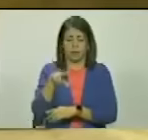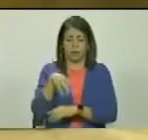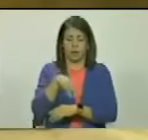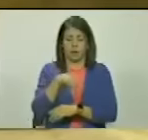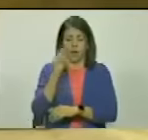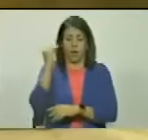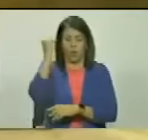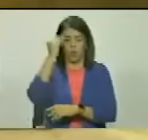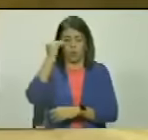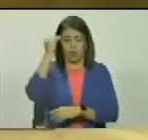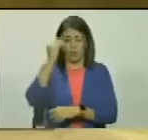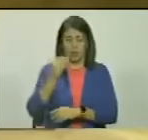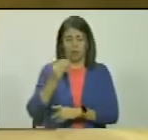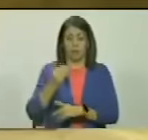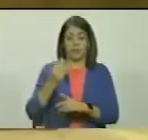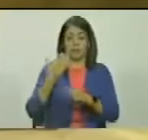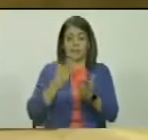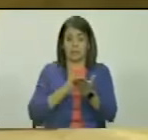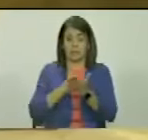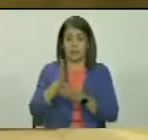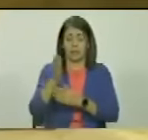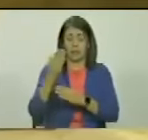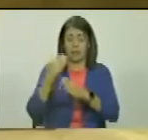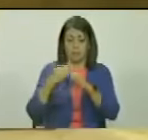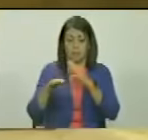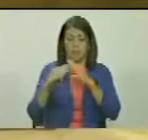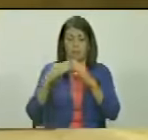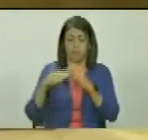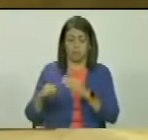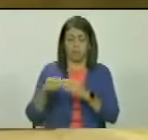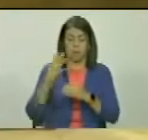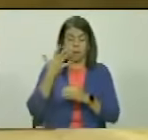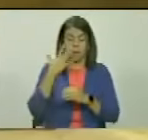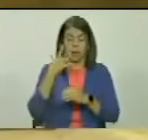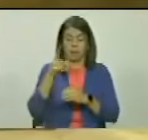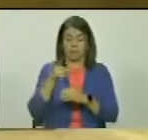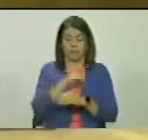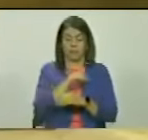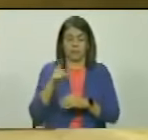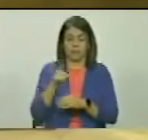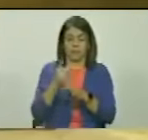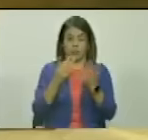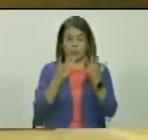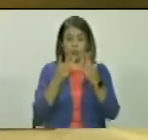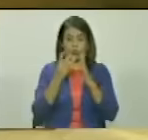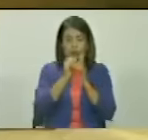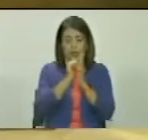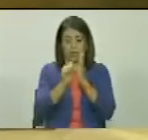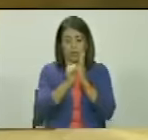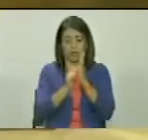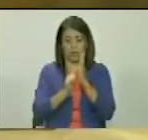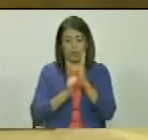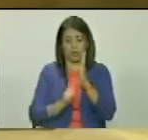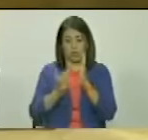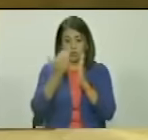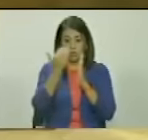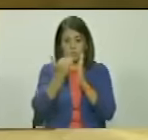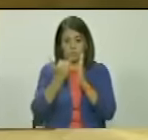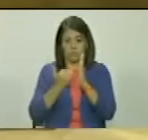opinaron, han enviado y siguen enviando. Parecía que estos primeros ocho artículos tienen una